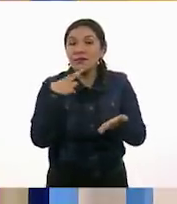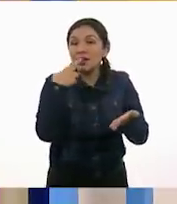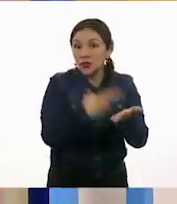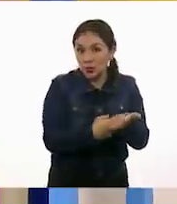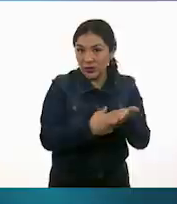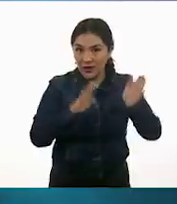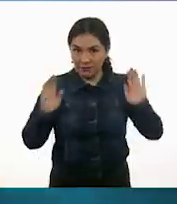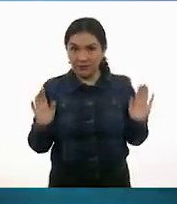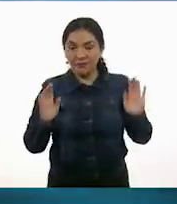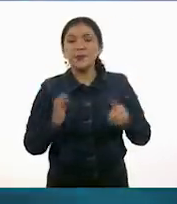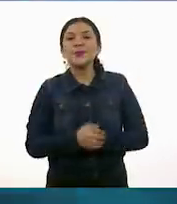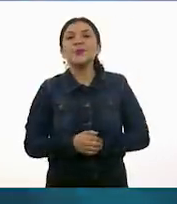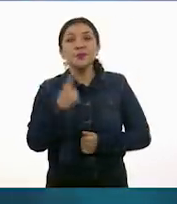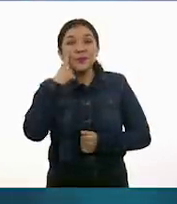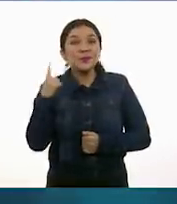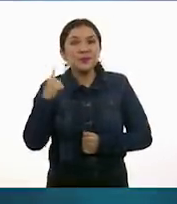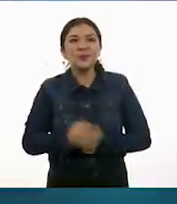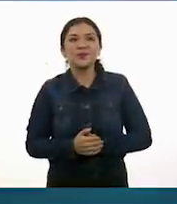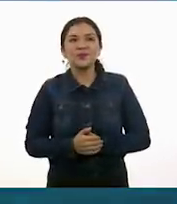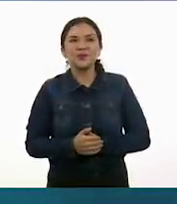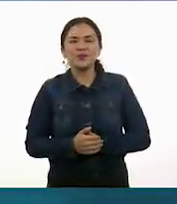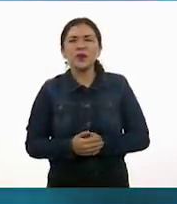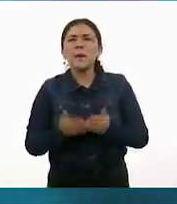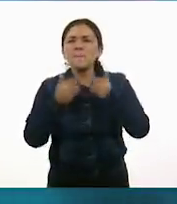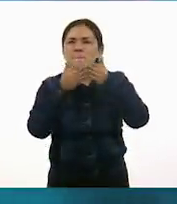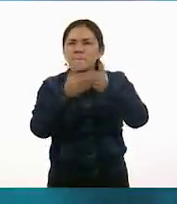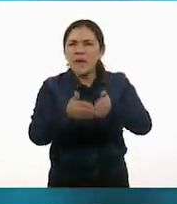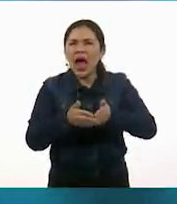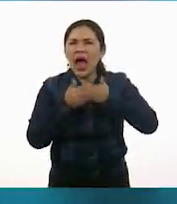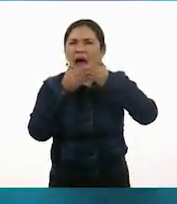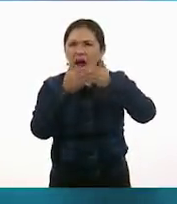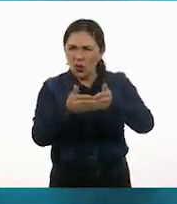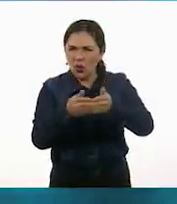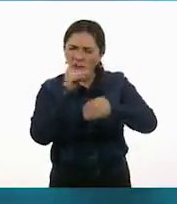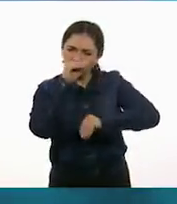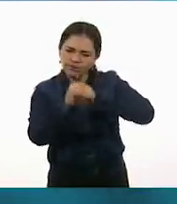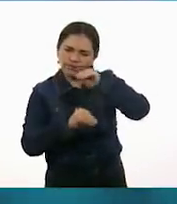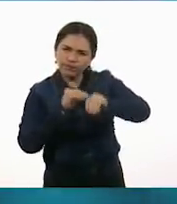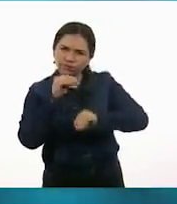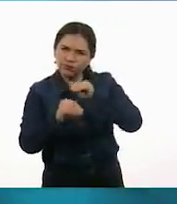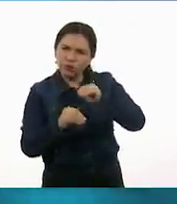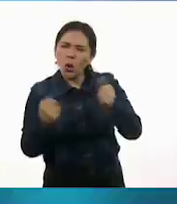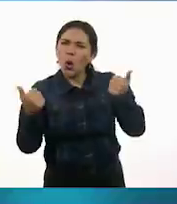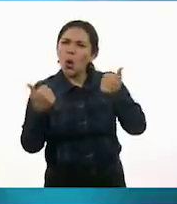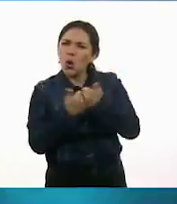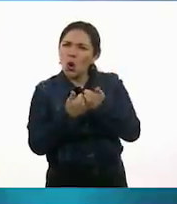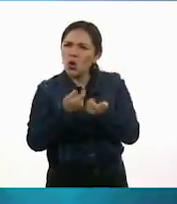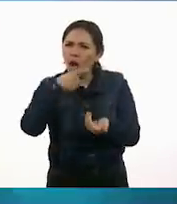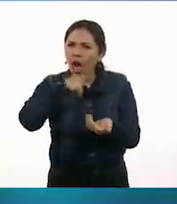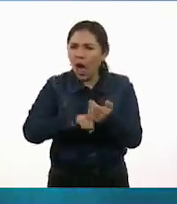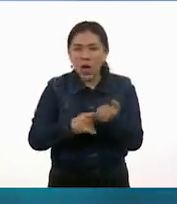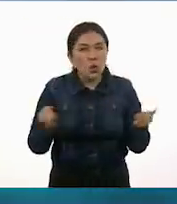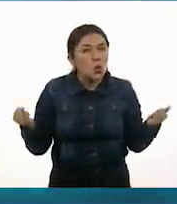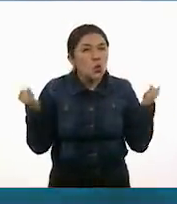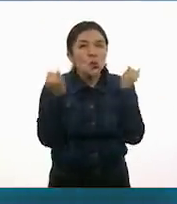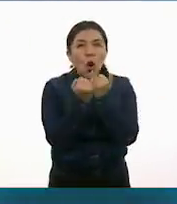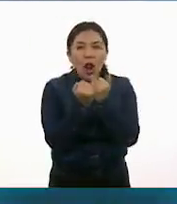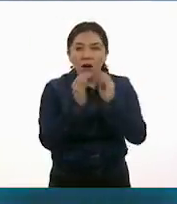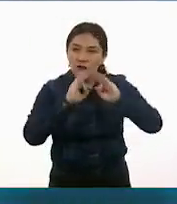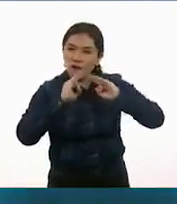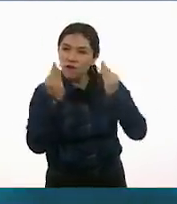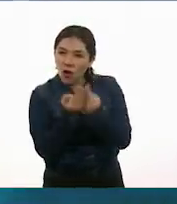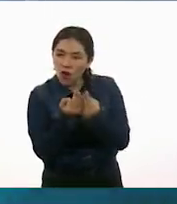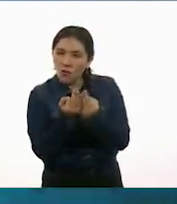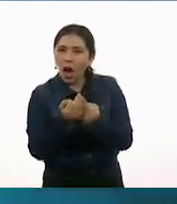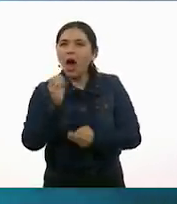respuestas. Dice, ¿los barcos se armaron usando piezas iguales o